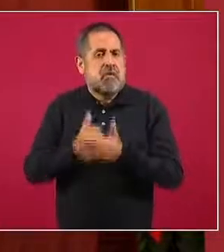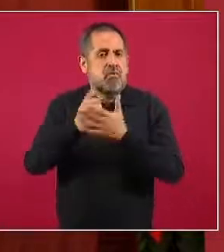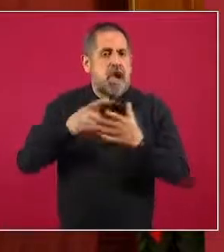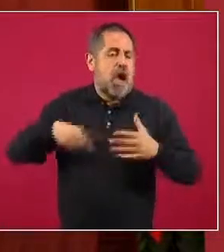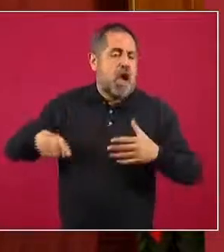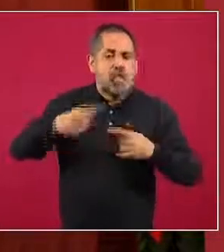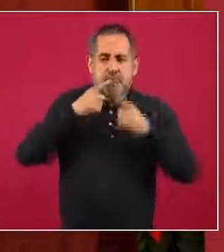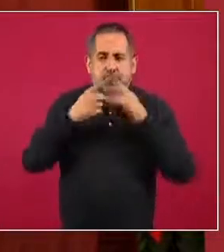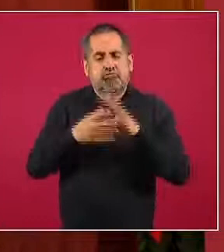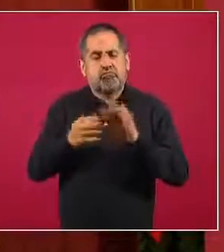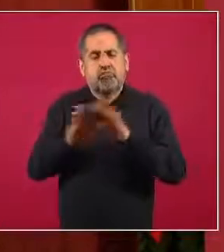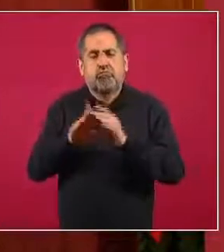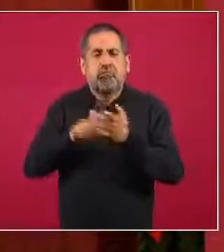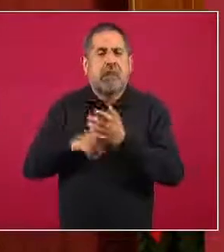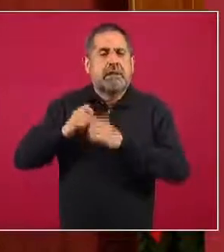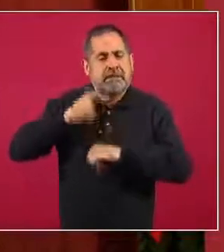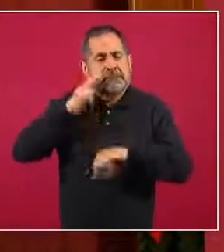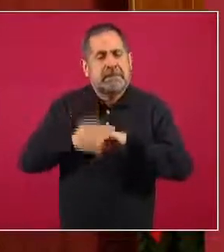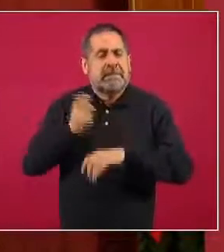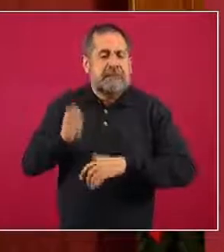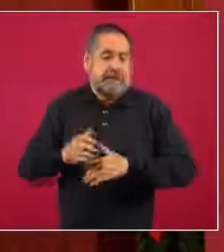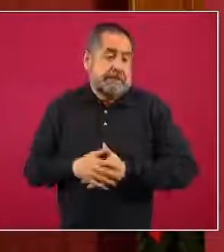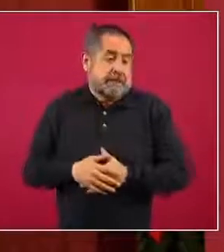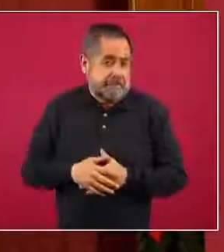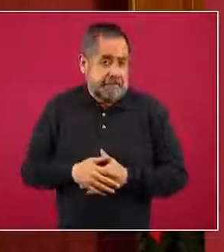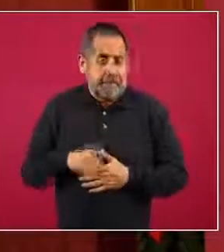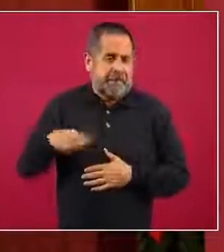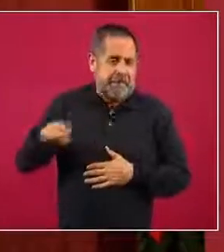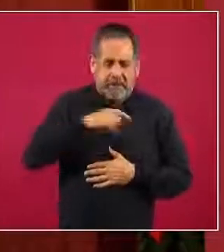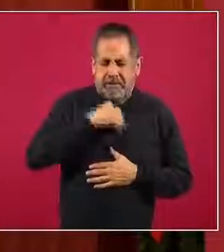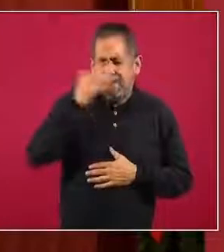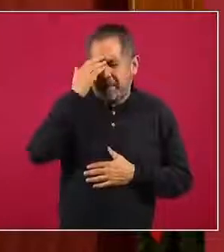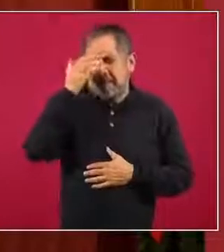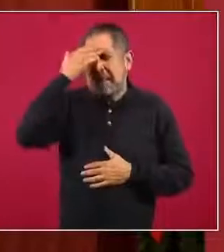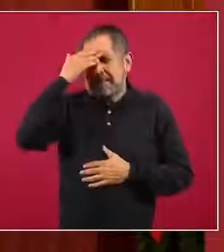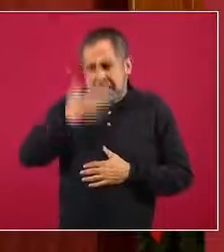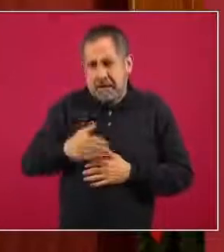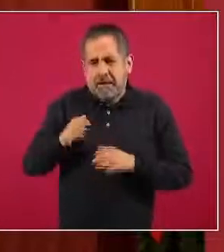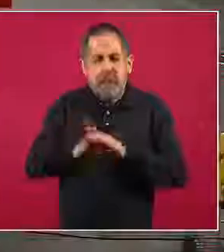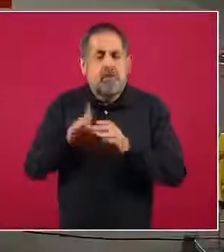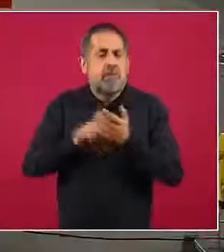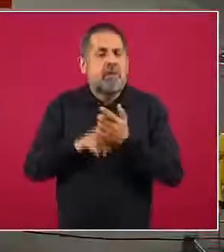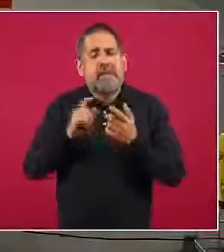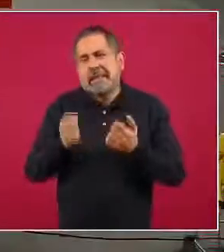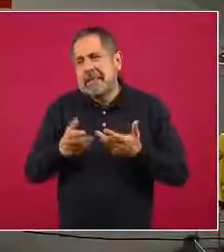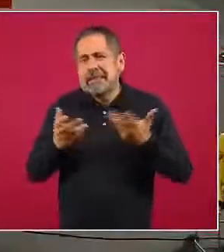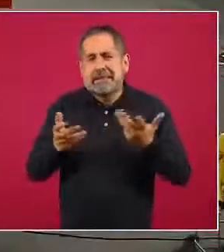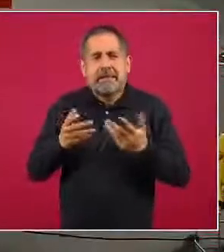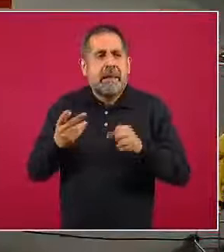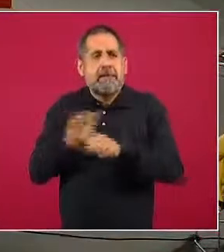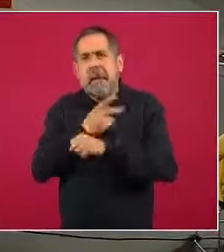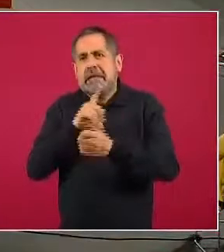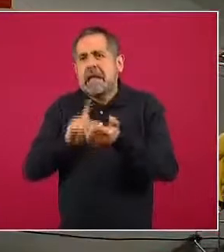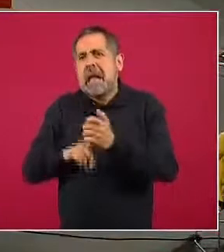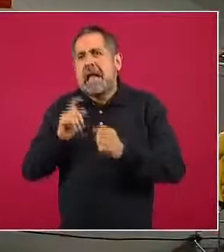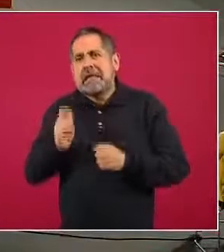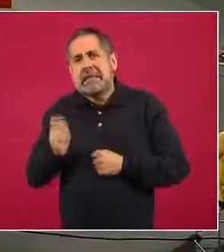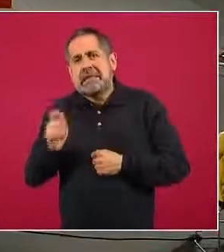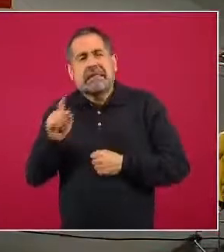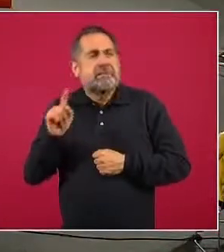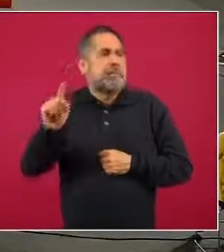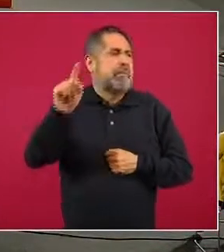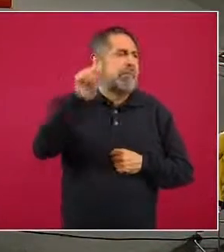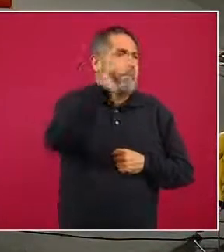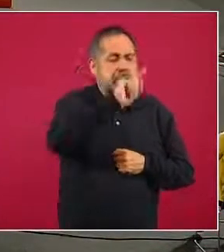autoridades correspondientes, dado que ellas conocen mucho mejor no solamente la situación y el comportamiento de la